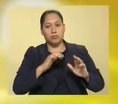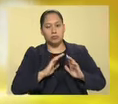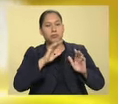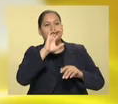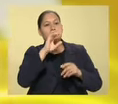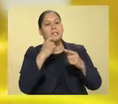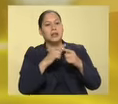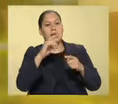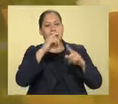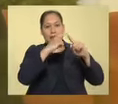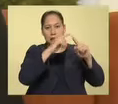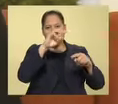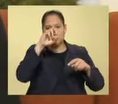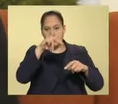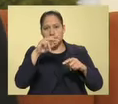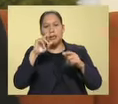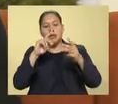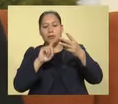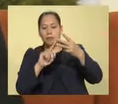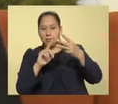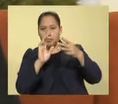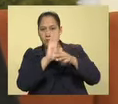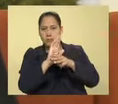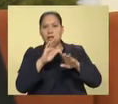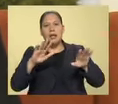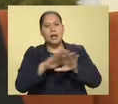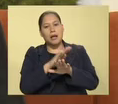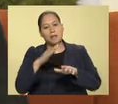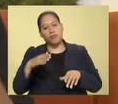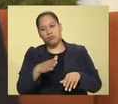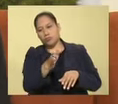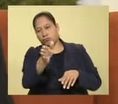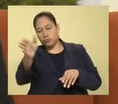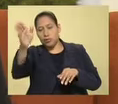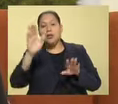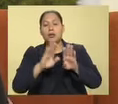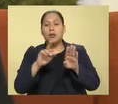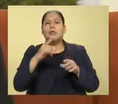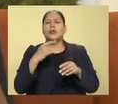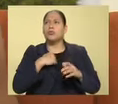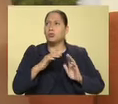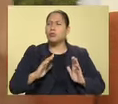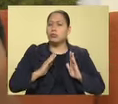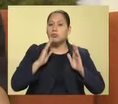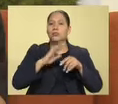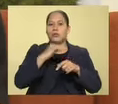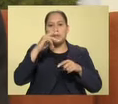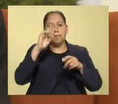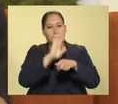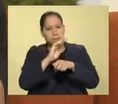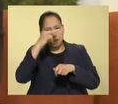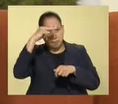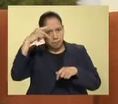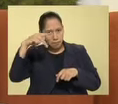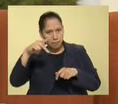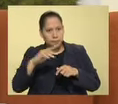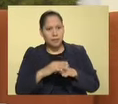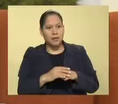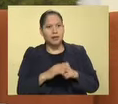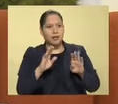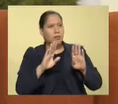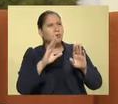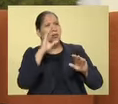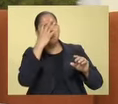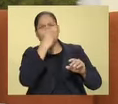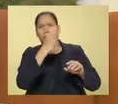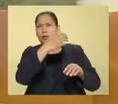hablando de X-Men en primer lugar, es la tercer película, Cambio de Ruta. ¿Por qué digo me sorprende? Es una película mexicana, tiene escenarios